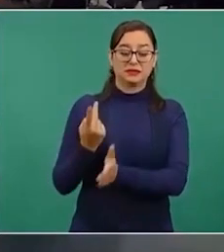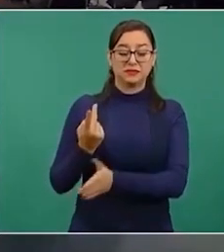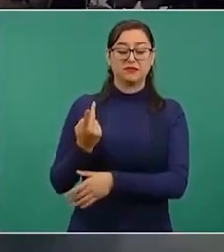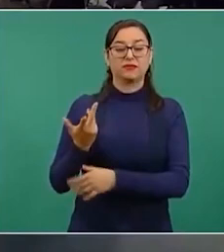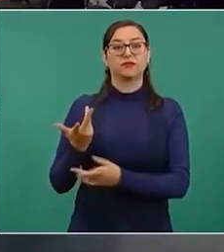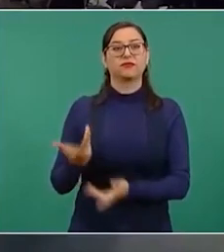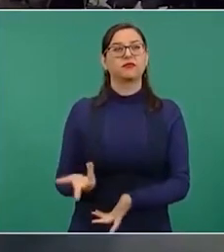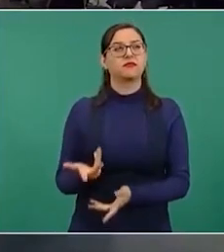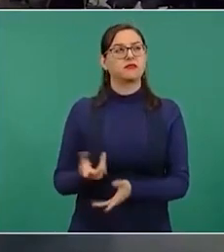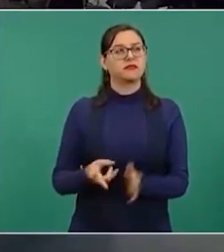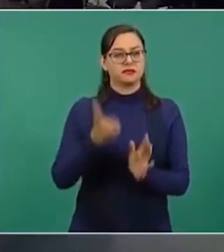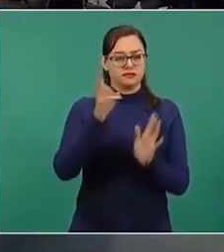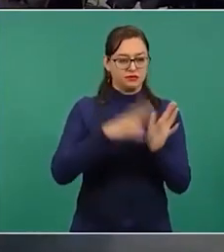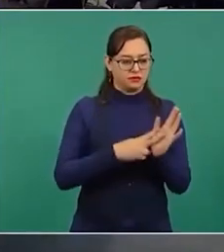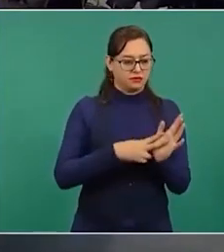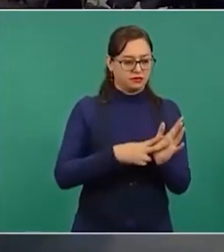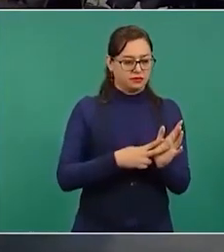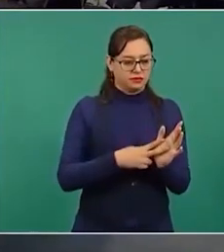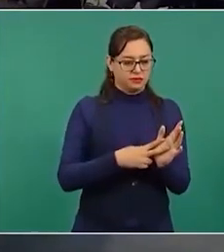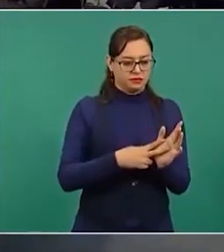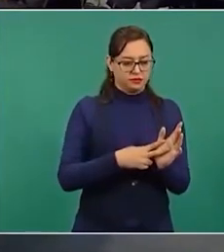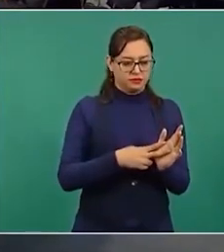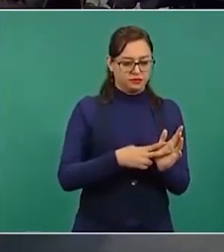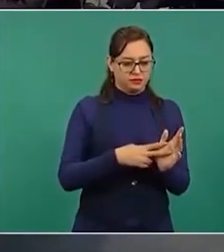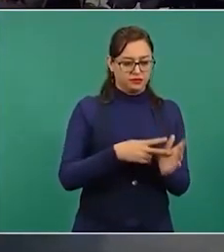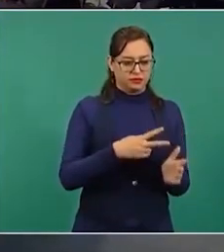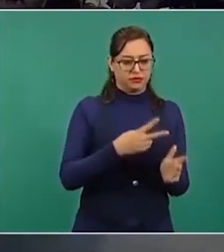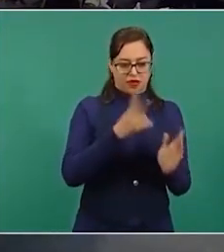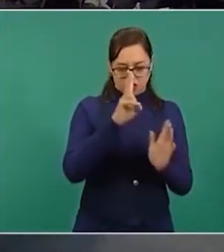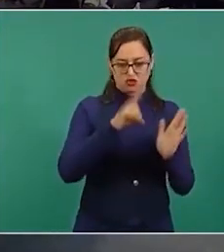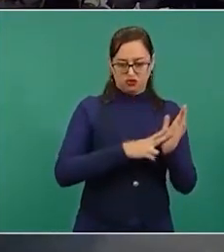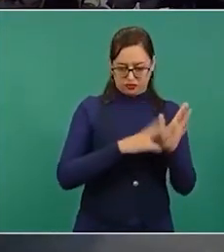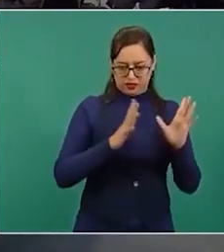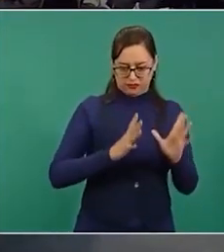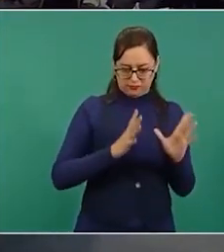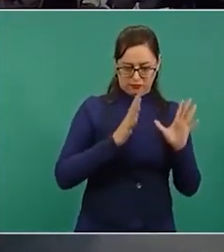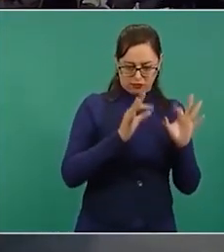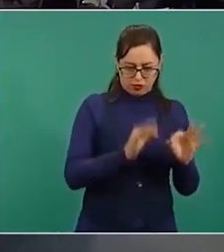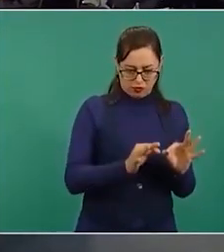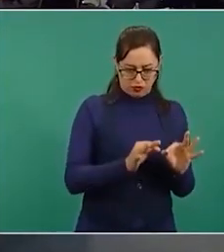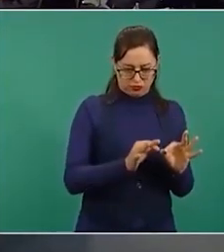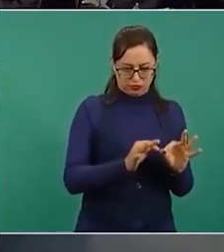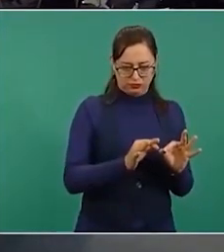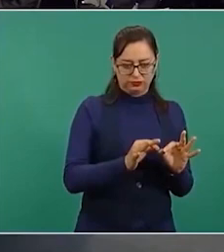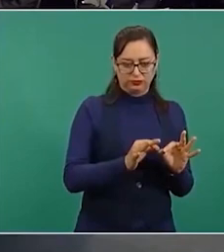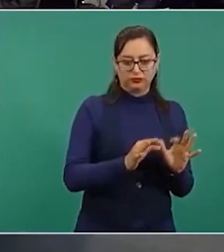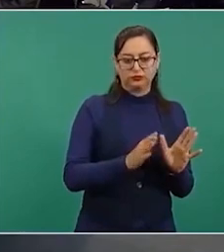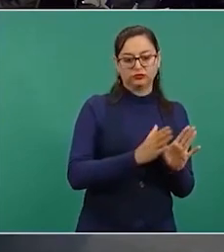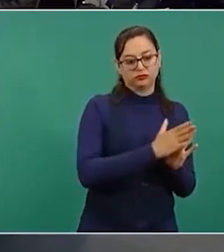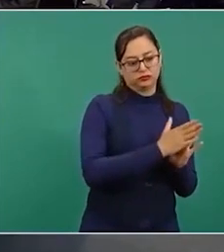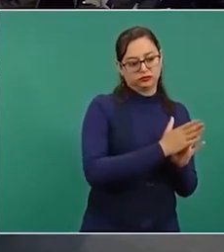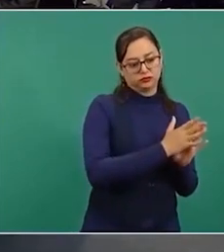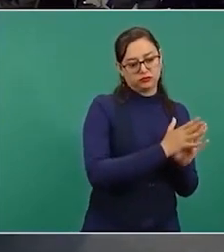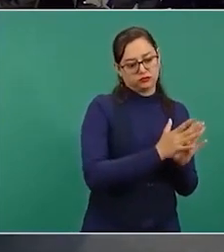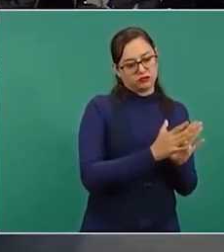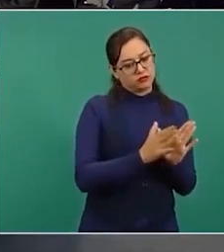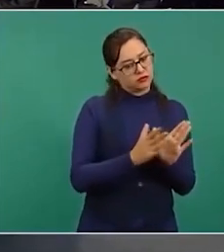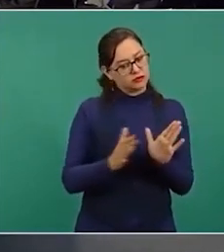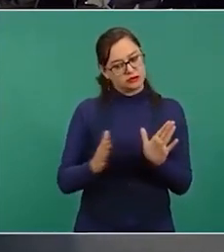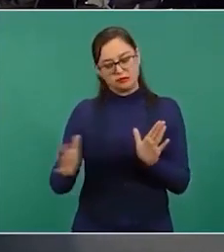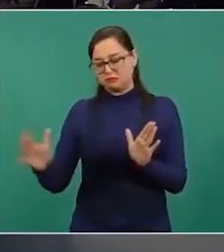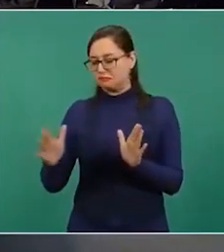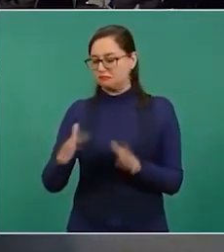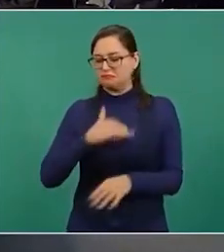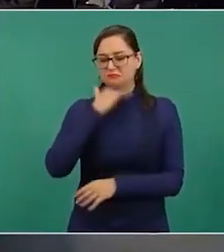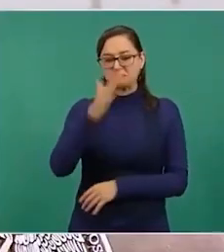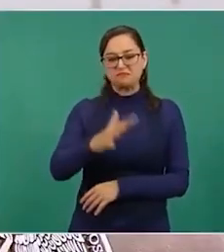el sexenio 2000 2006 muy al principio en 2003 y desde su nacimiento cofepris estaba plagado